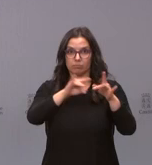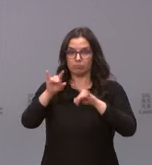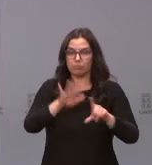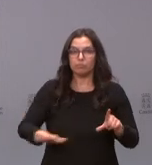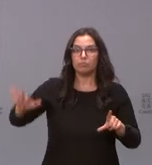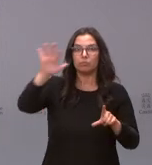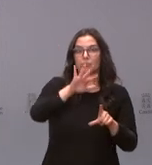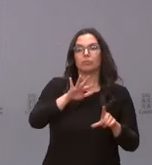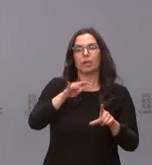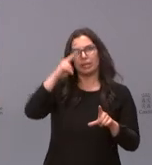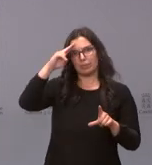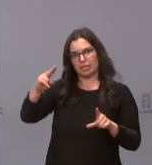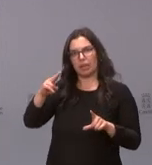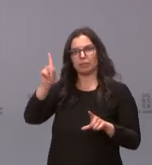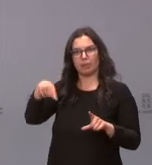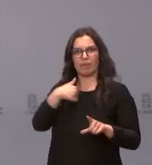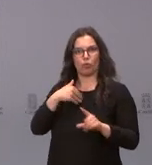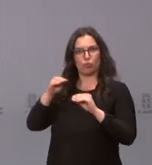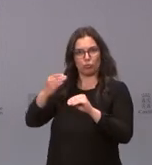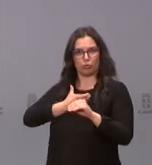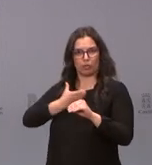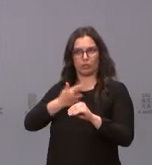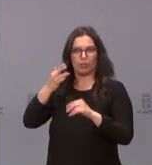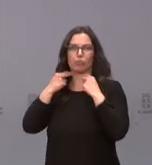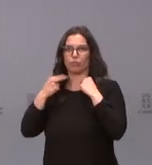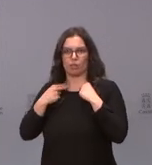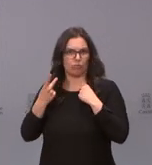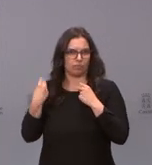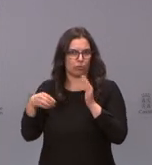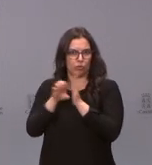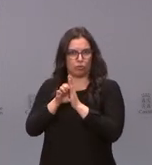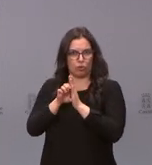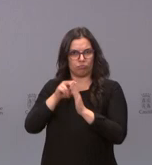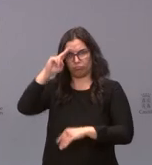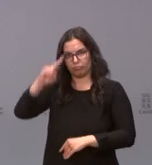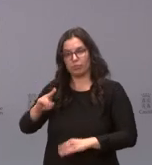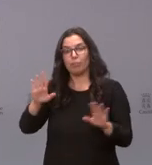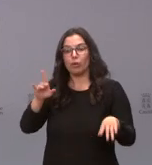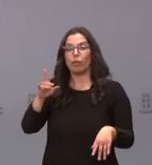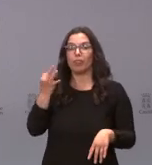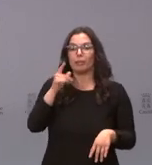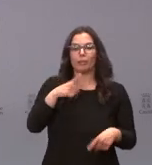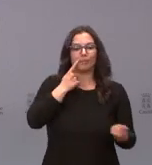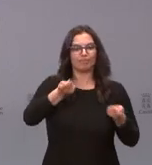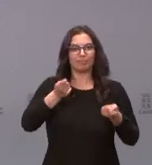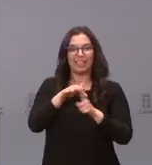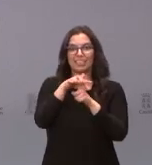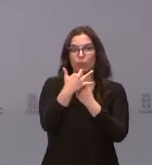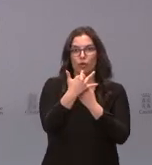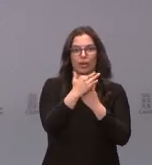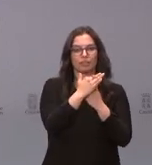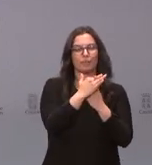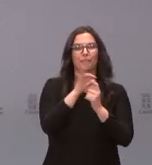municipal, que hay que respetar, porque está en el artículo 141 de la Constitución, tiene que regular aquellas situaciones para que